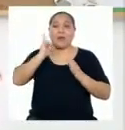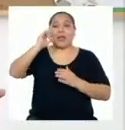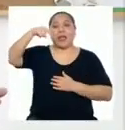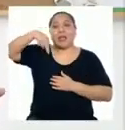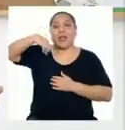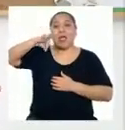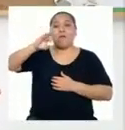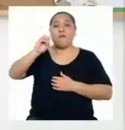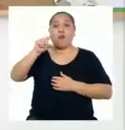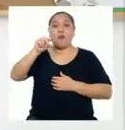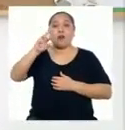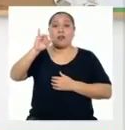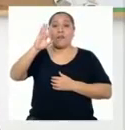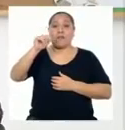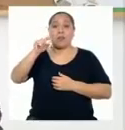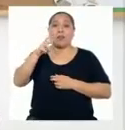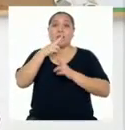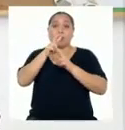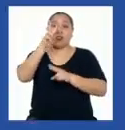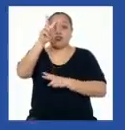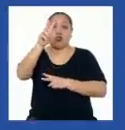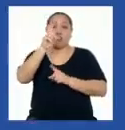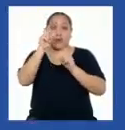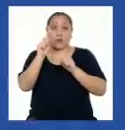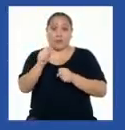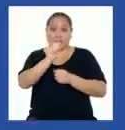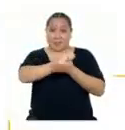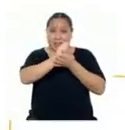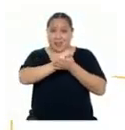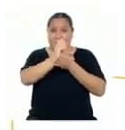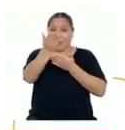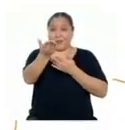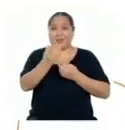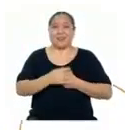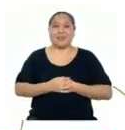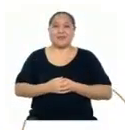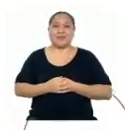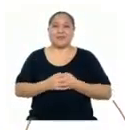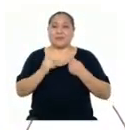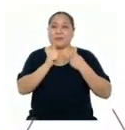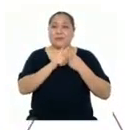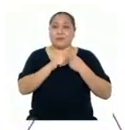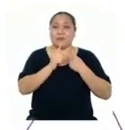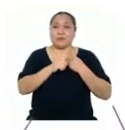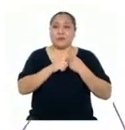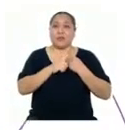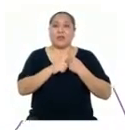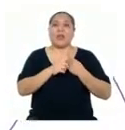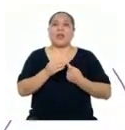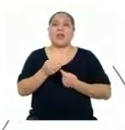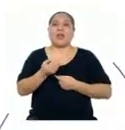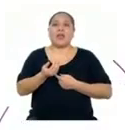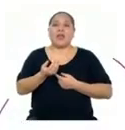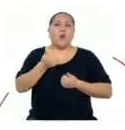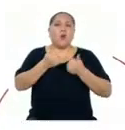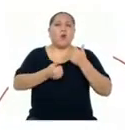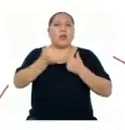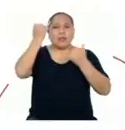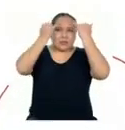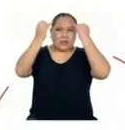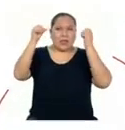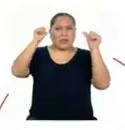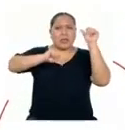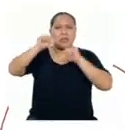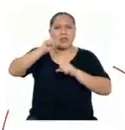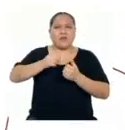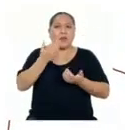en la que respondan a estas dos preguntas. Tomen nota. ¿Qué ideas científicas se pueden usar para